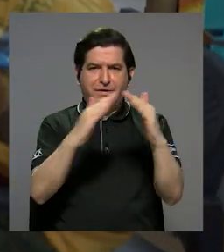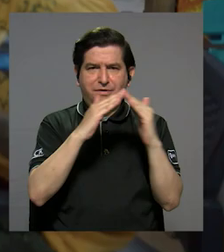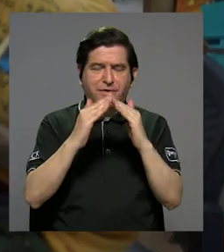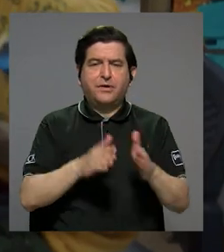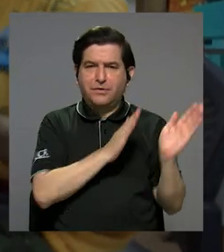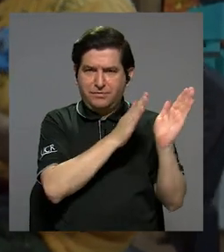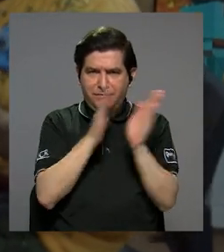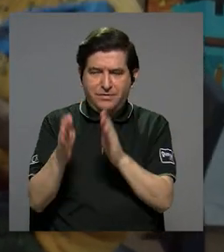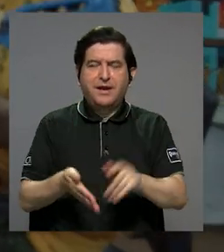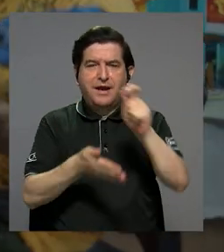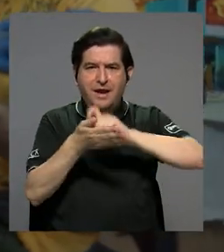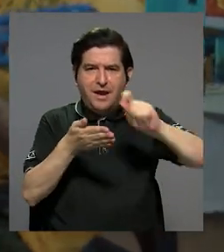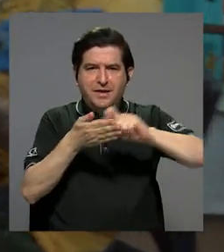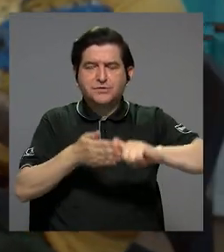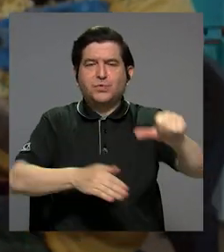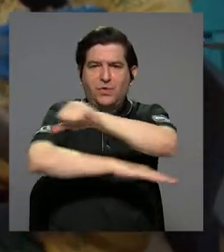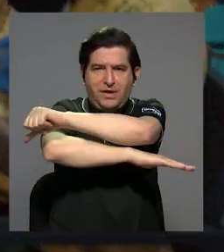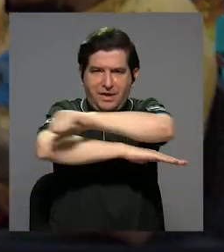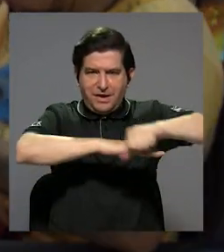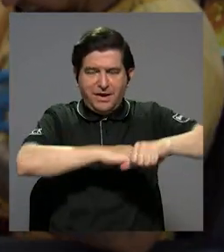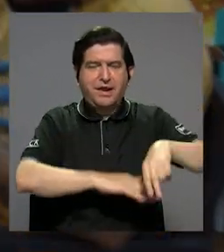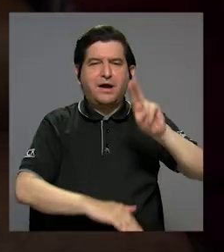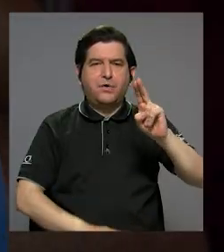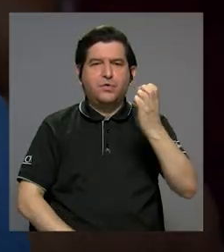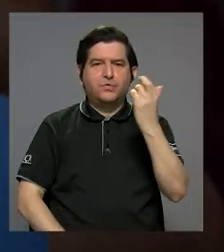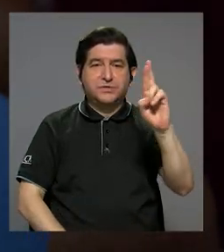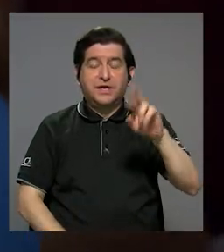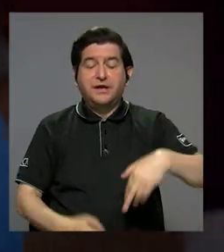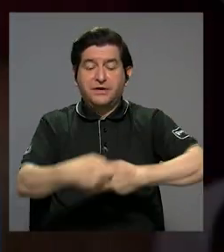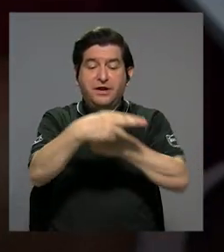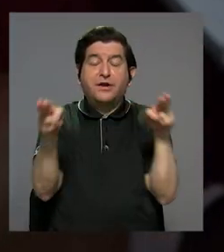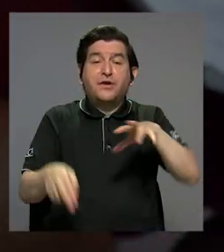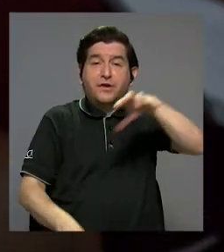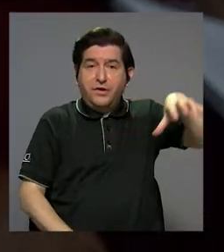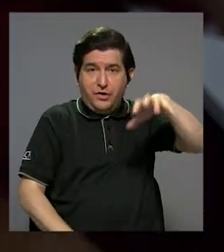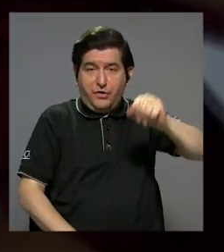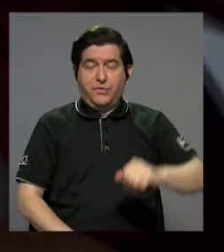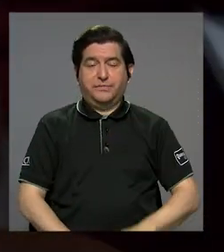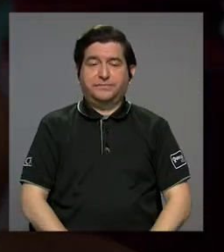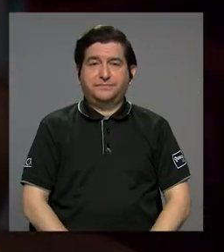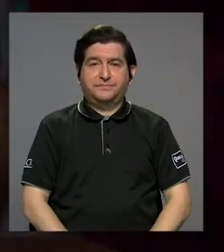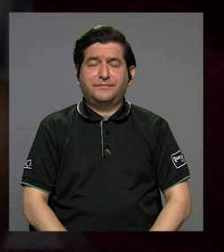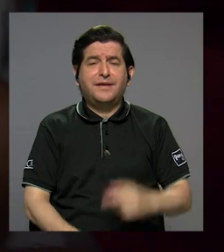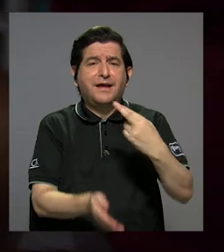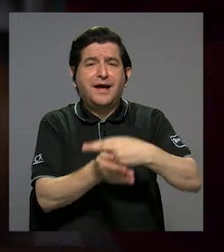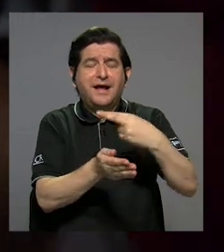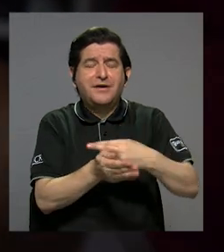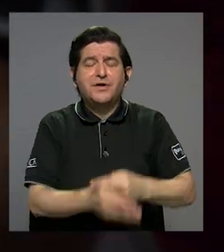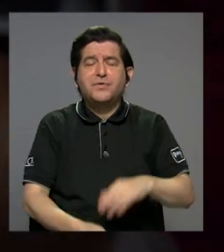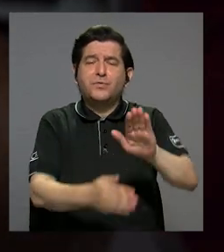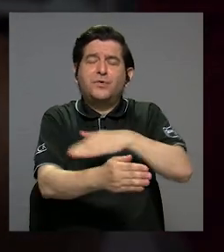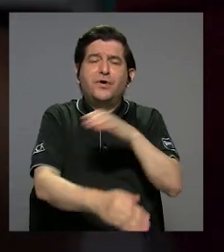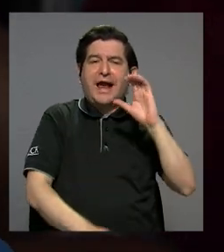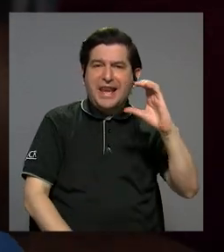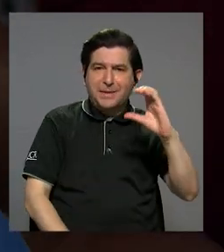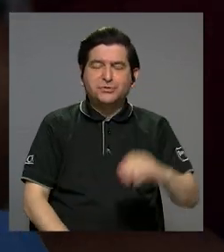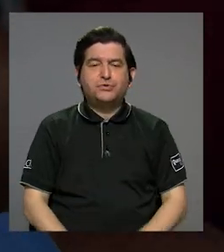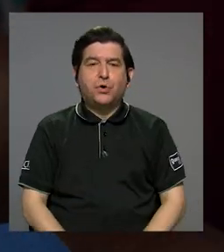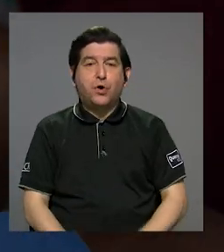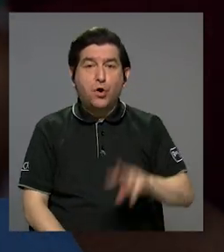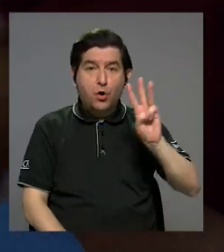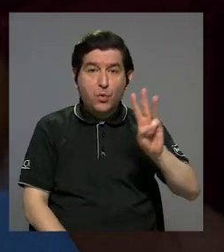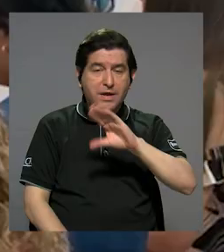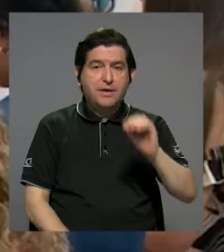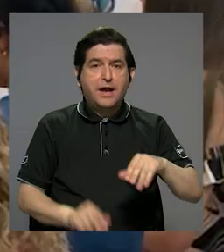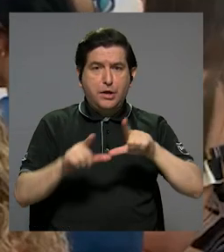organizado por la Escuela de Arquitectura de la UCR en la región caribeña. Al ritmo del calipso, don William y